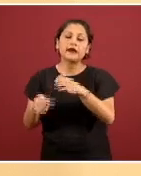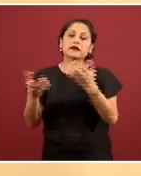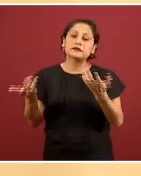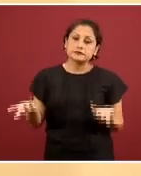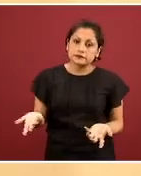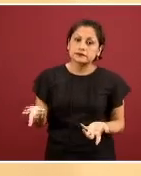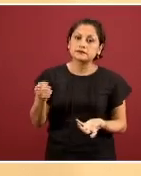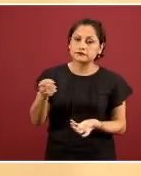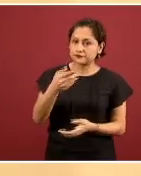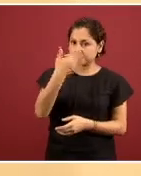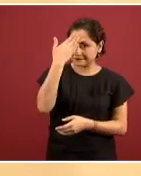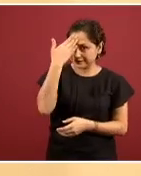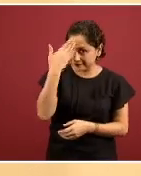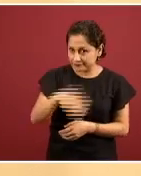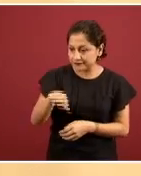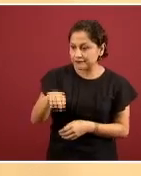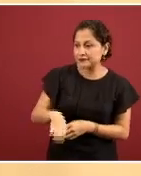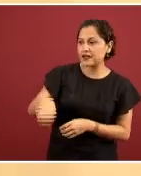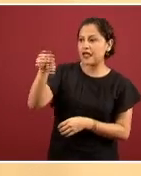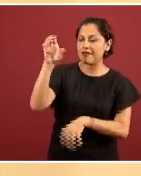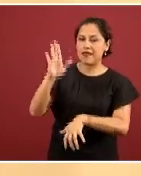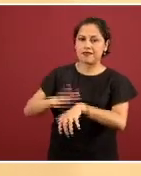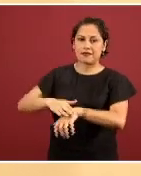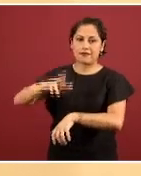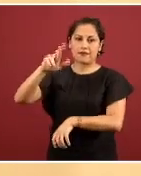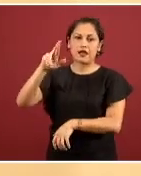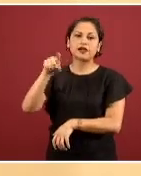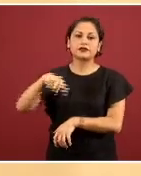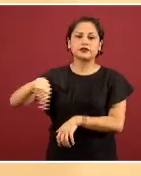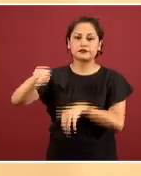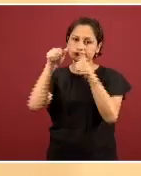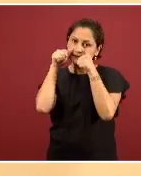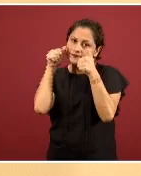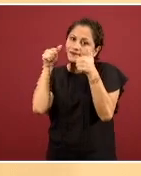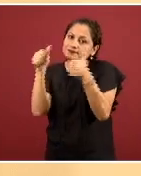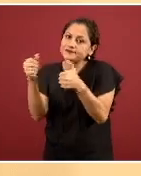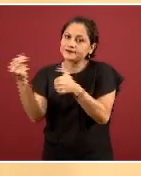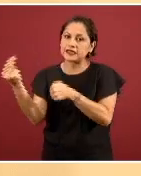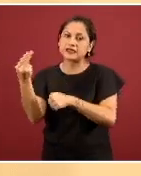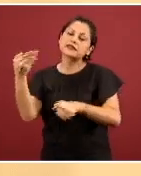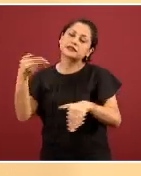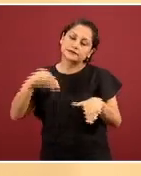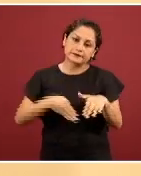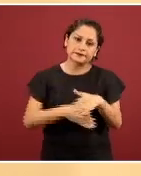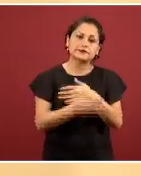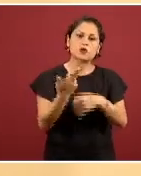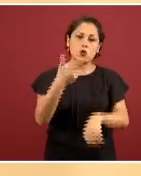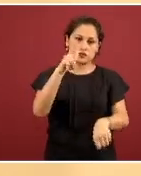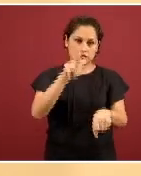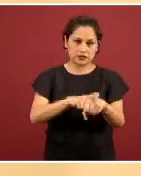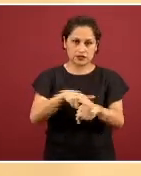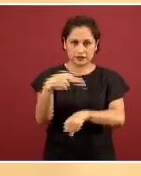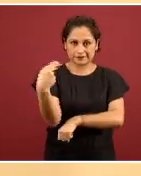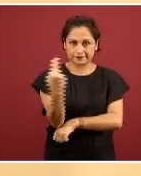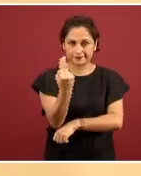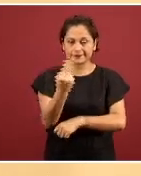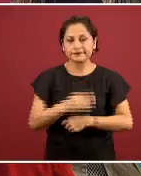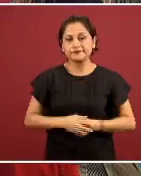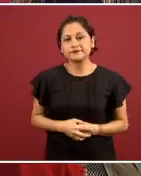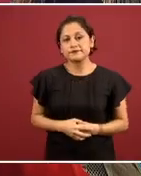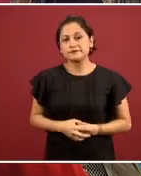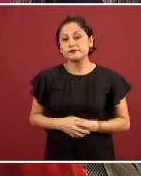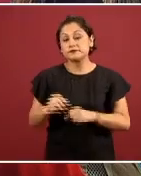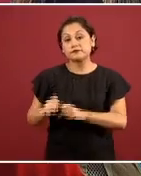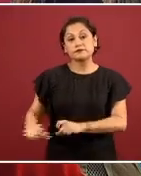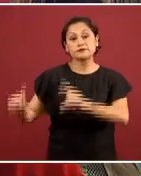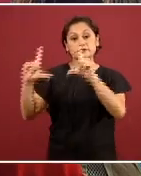tener una evolución no favorable y que por lo tanto requieren de ingresar a un segundo nivel de atención. En la siguiente